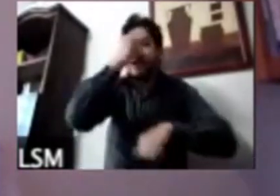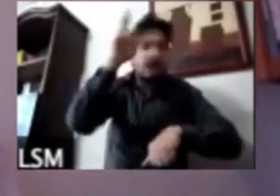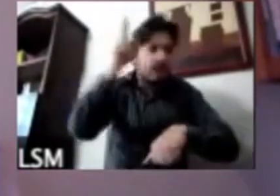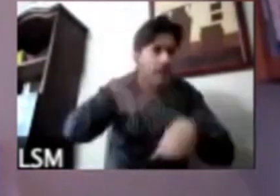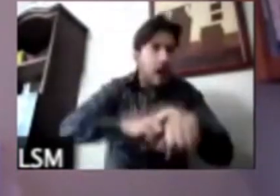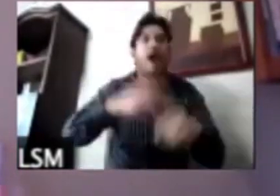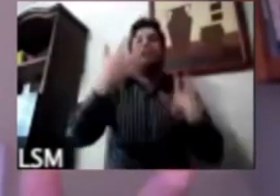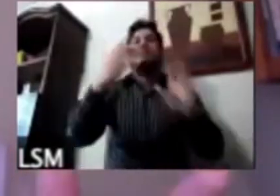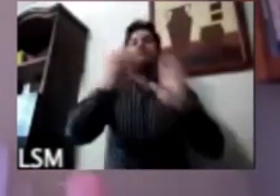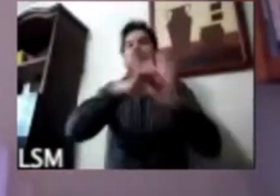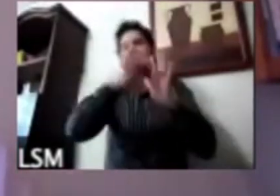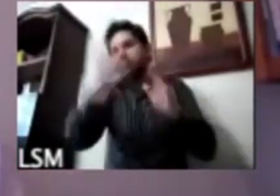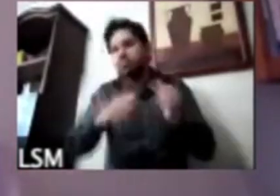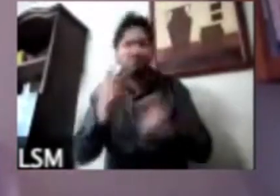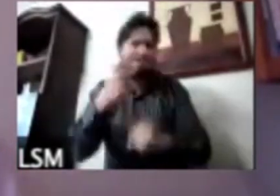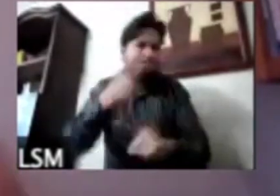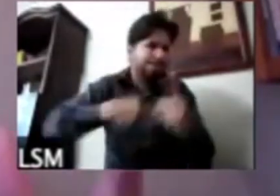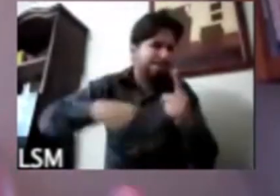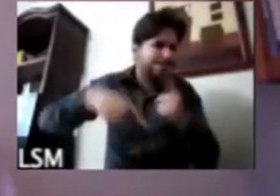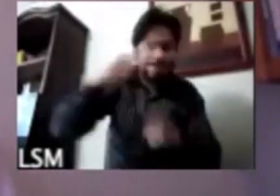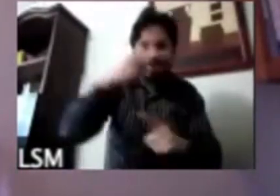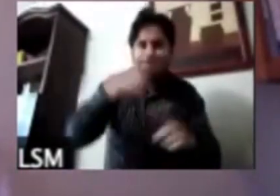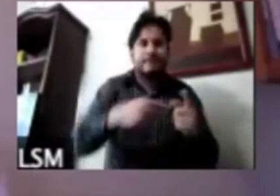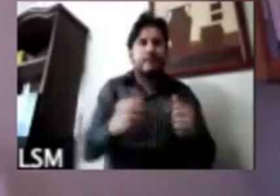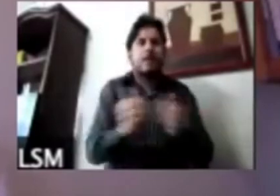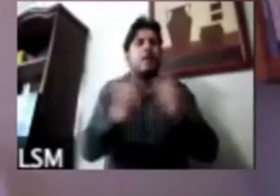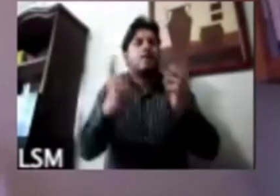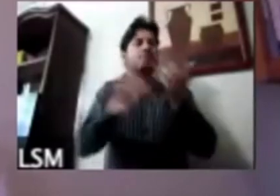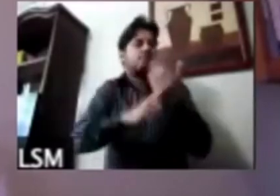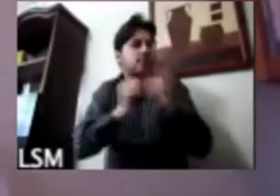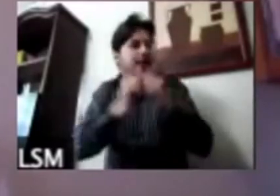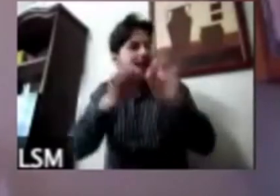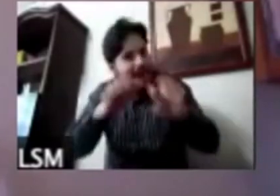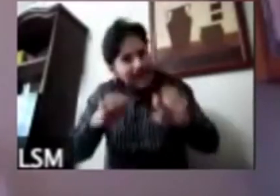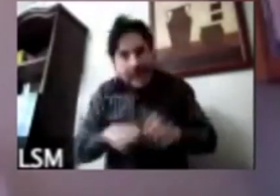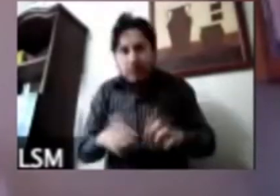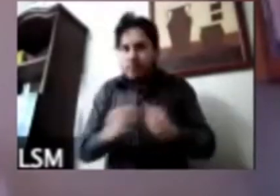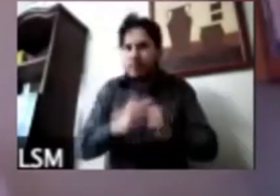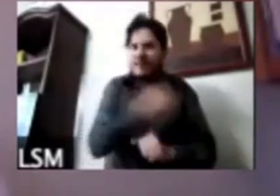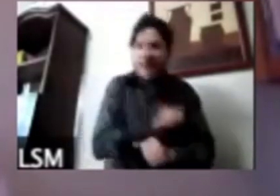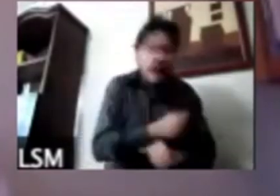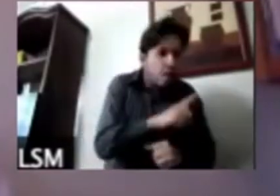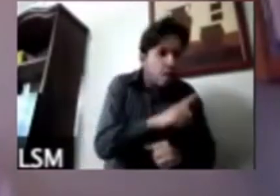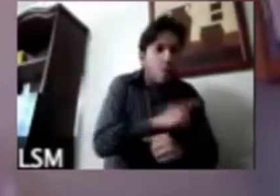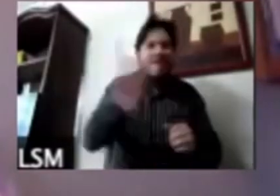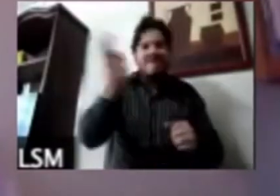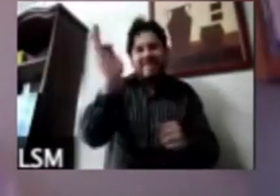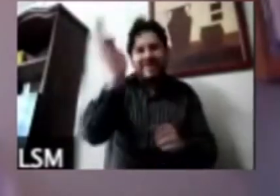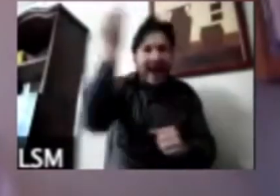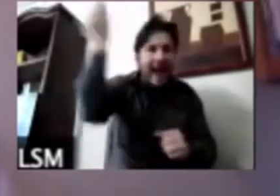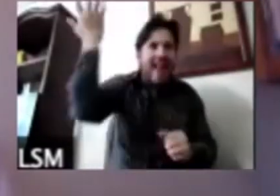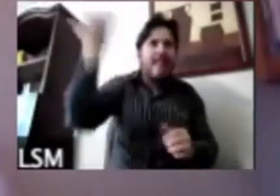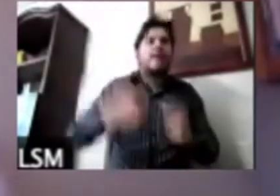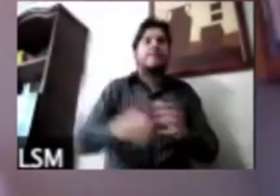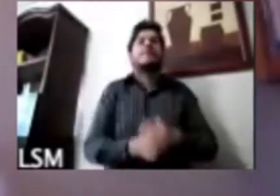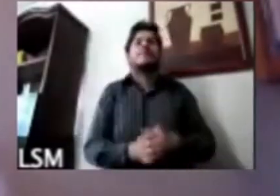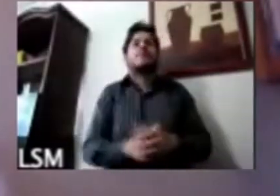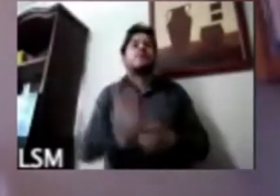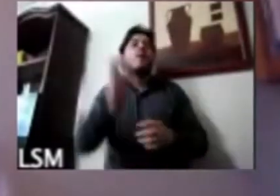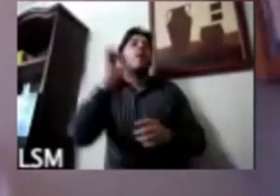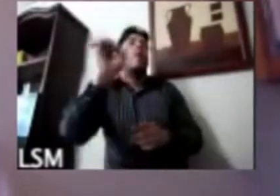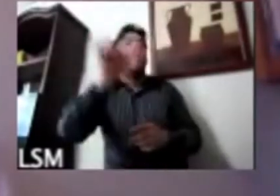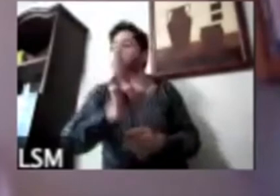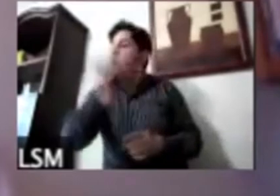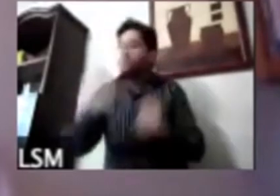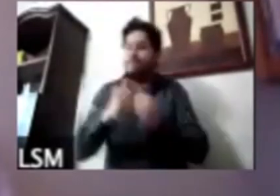secretario y el equipo del gabinete de salud federal sino de los de los